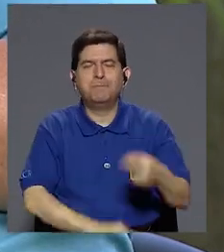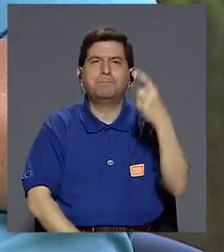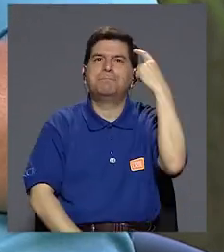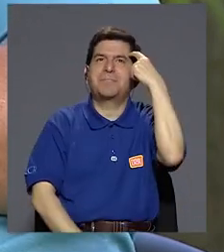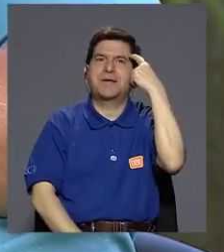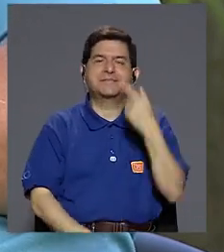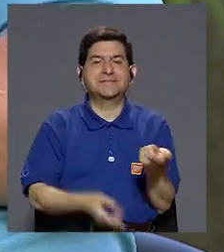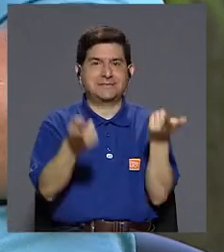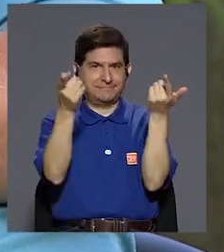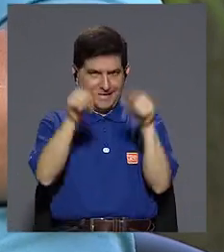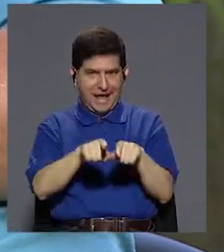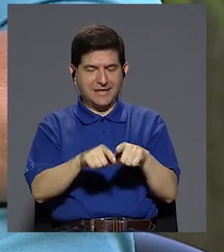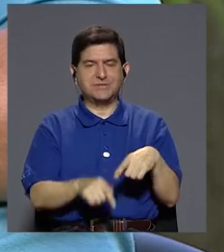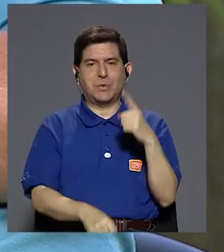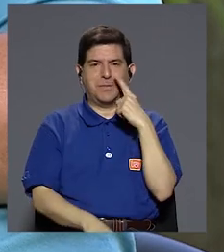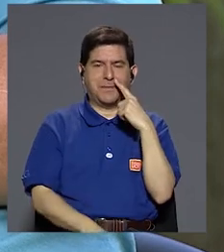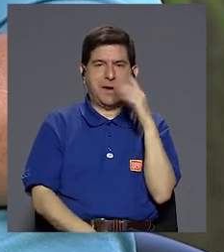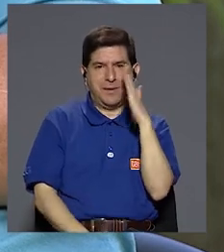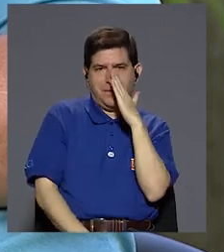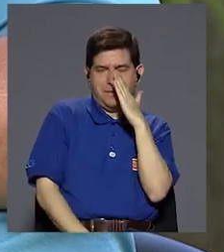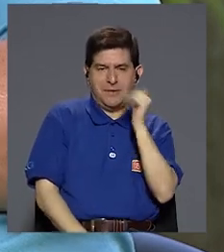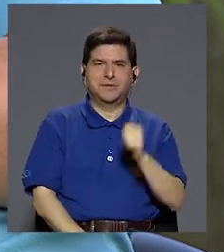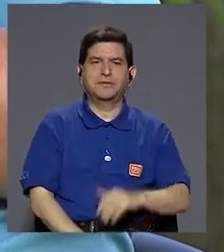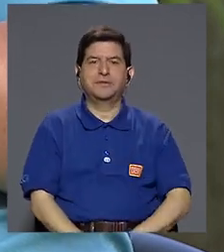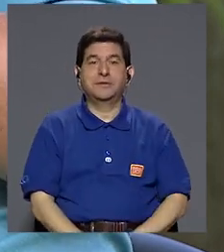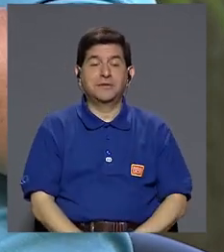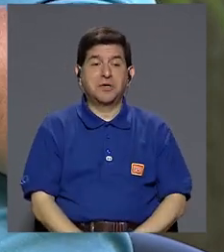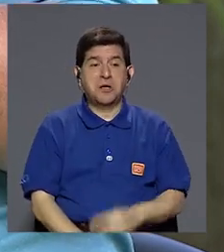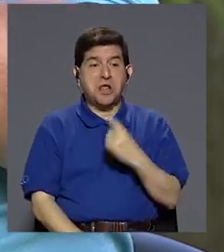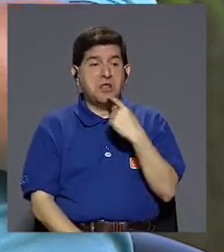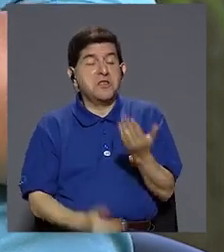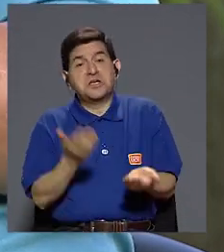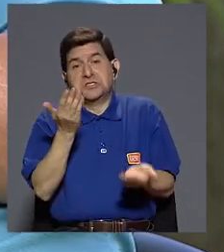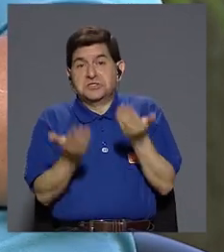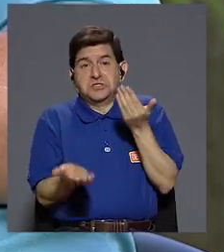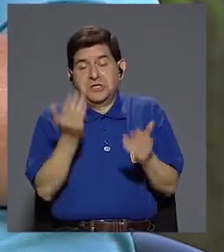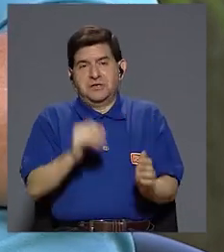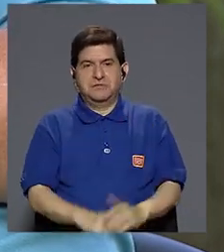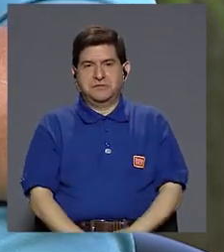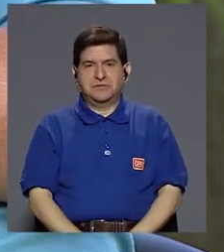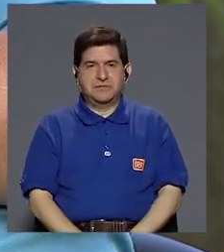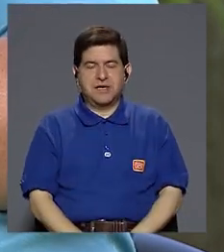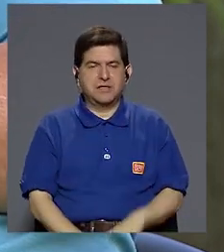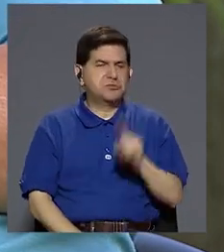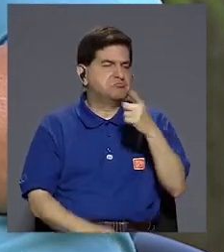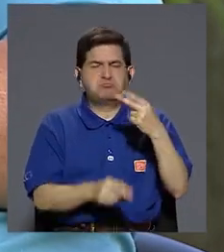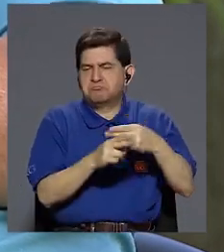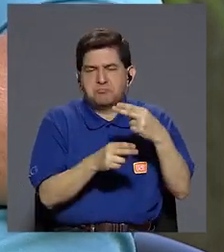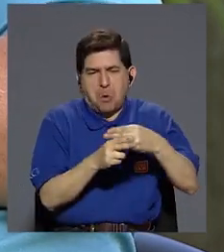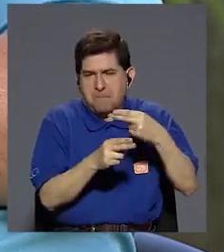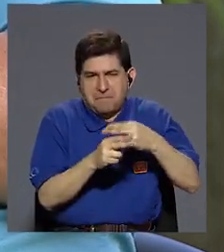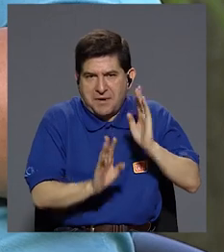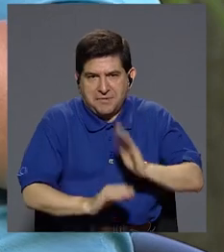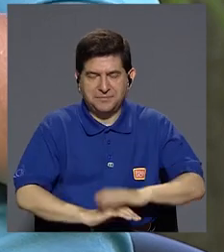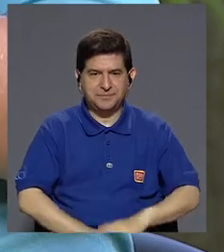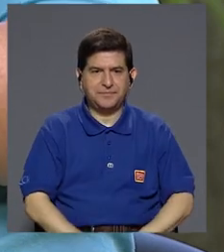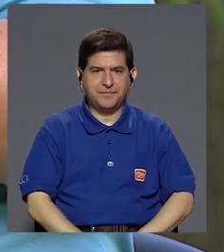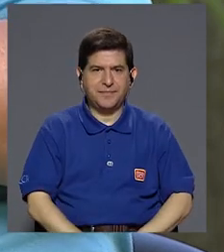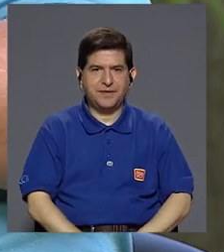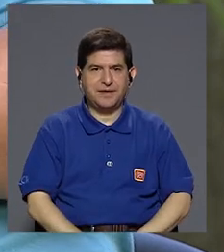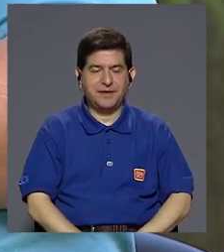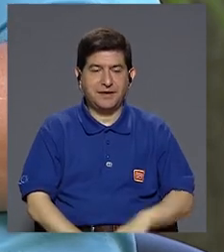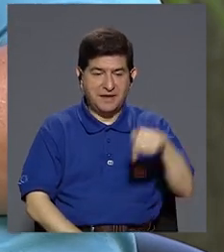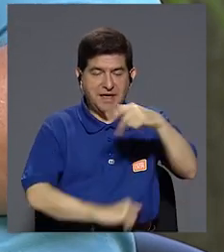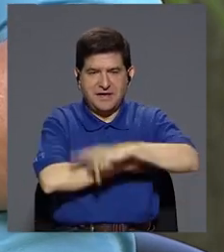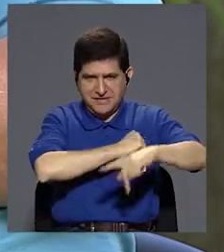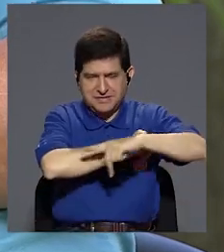Imagínate que es el caso de un papá o una mamá que, por decir cualquier nombre, acotado